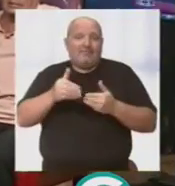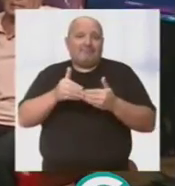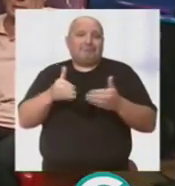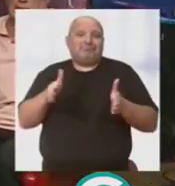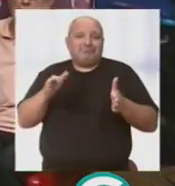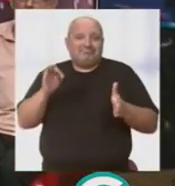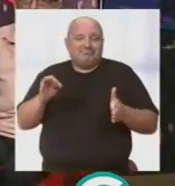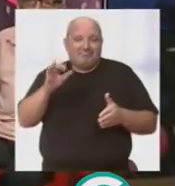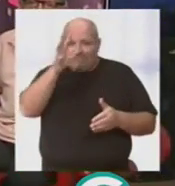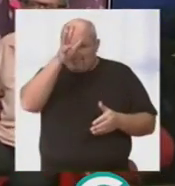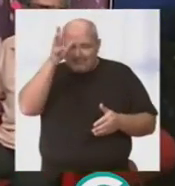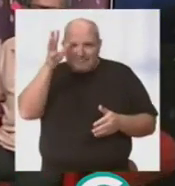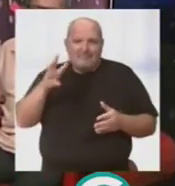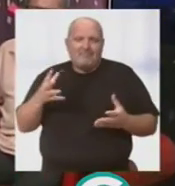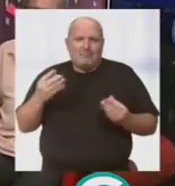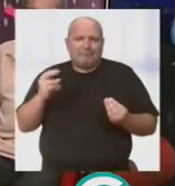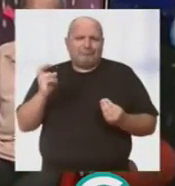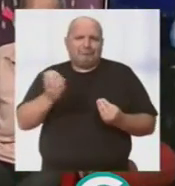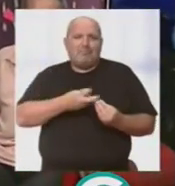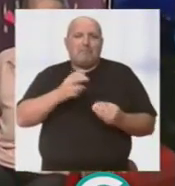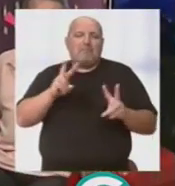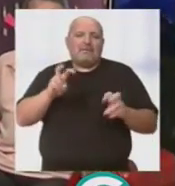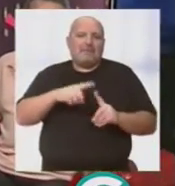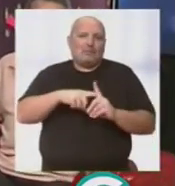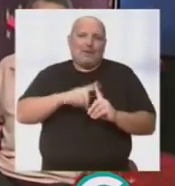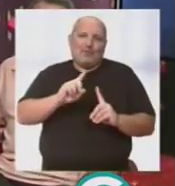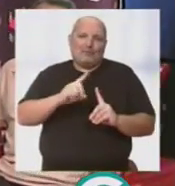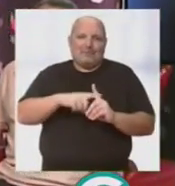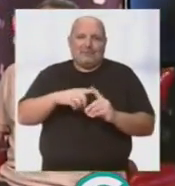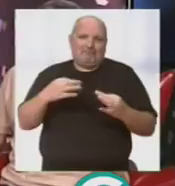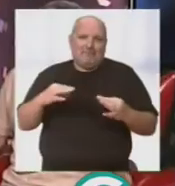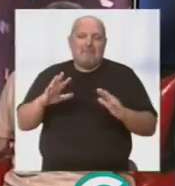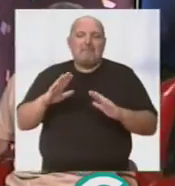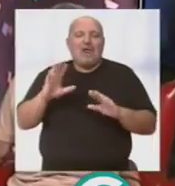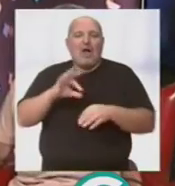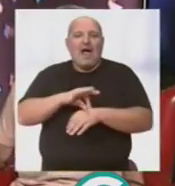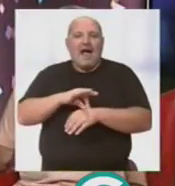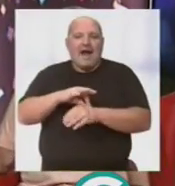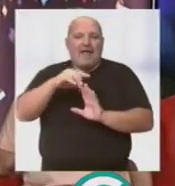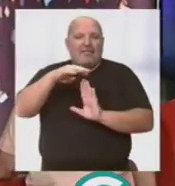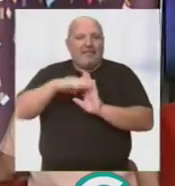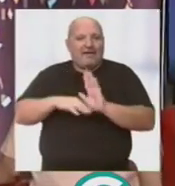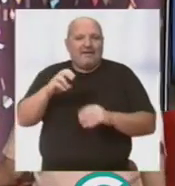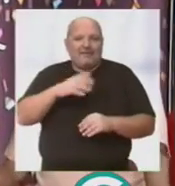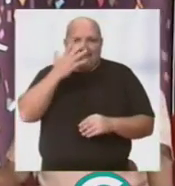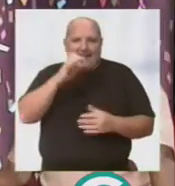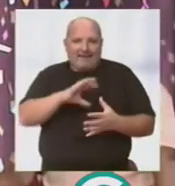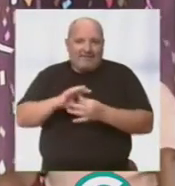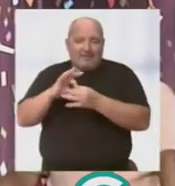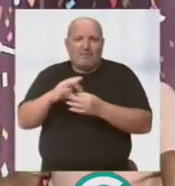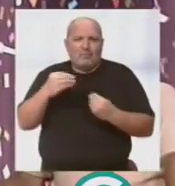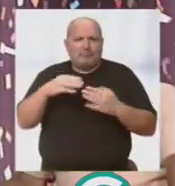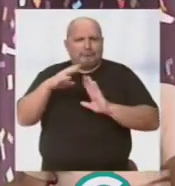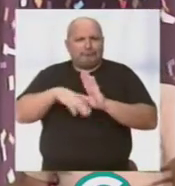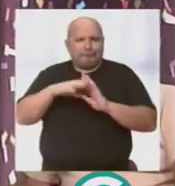bienvenida a un verano muy calentito, no tanto en temperaturas, pero sí en cuanto a agenda y actualidad de carnaval. Mucha